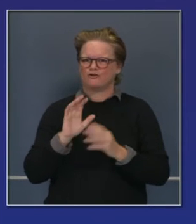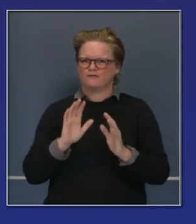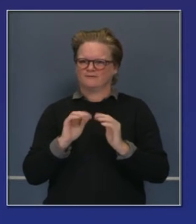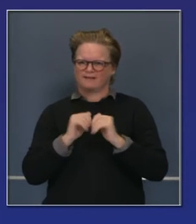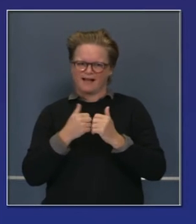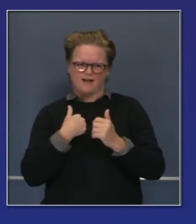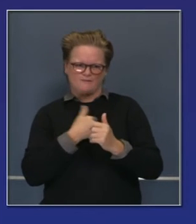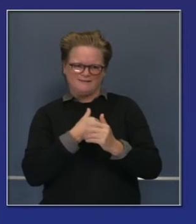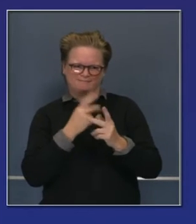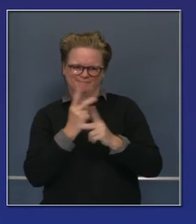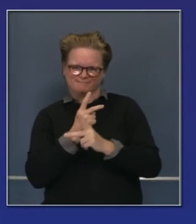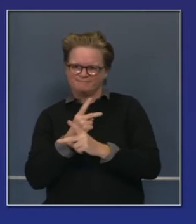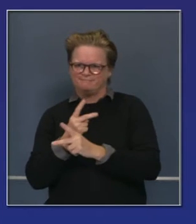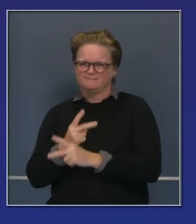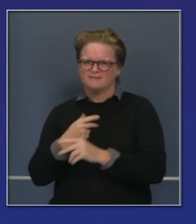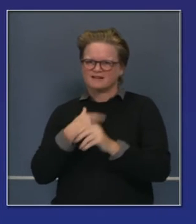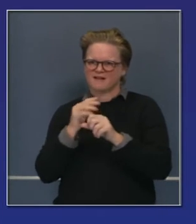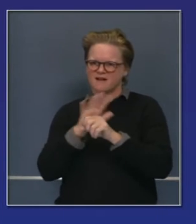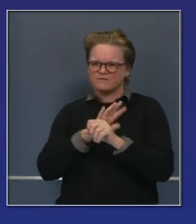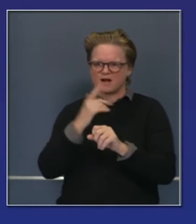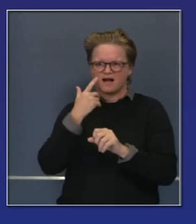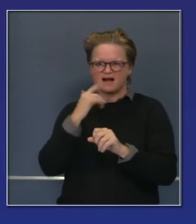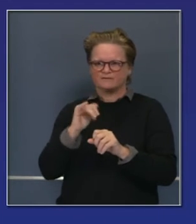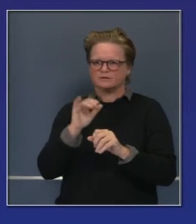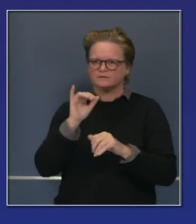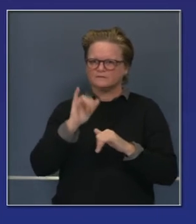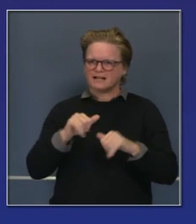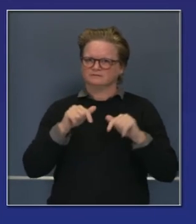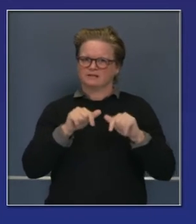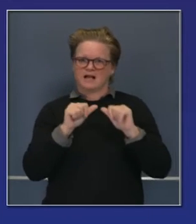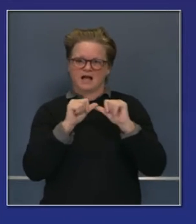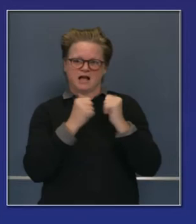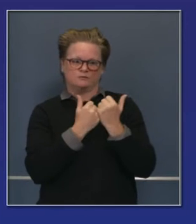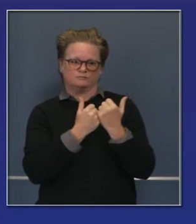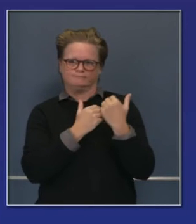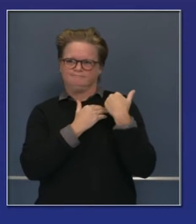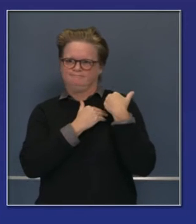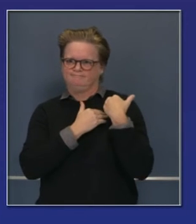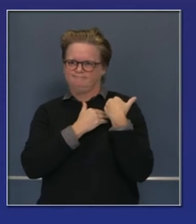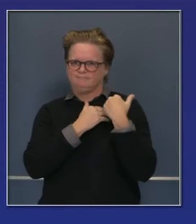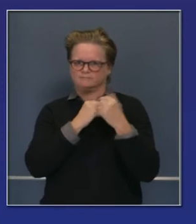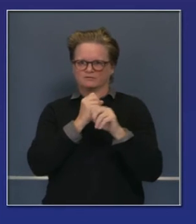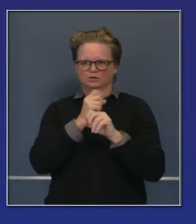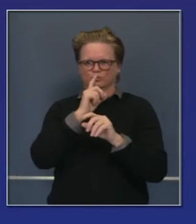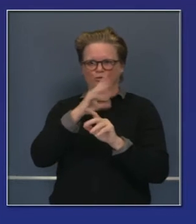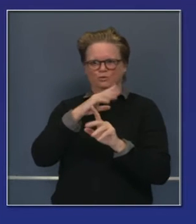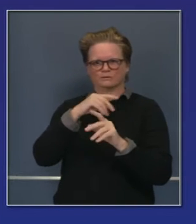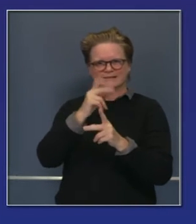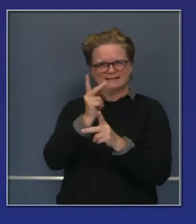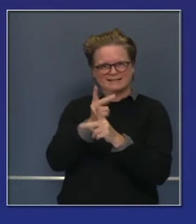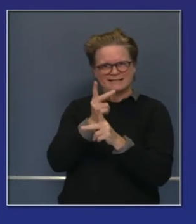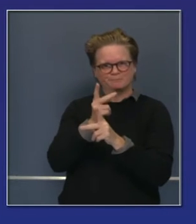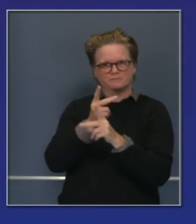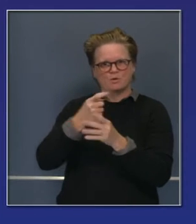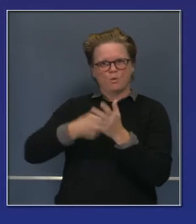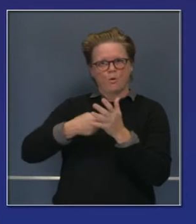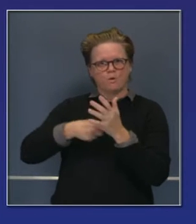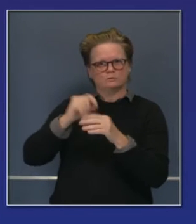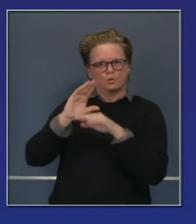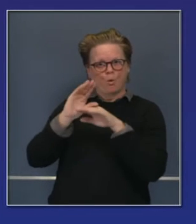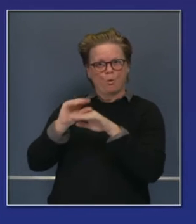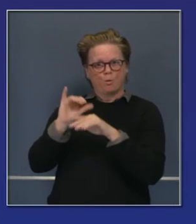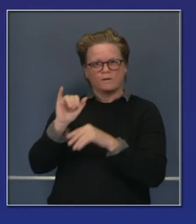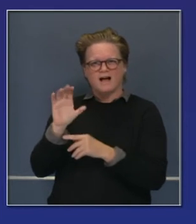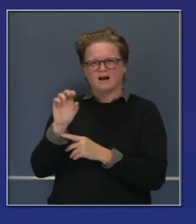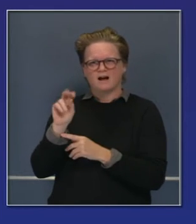Covered California, encabezado por Peter Lee. También hemos hecho cosas que otros estados no han hecho y es dar cobertura a personas a